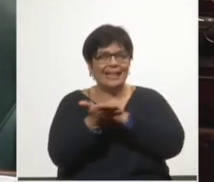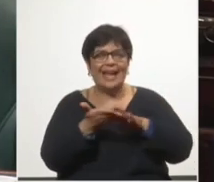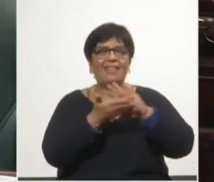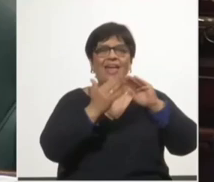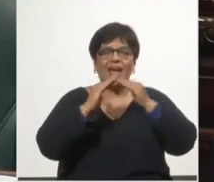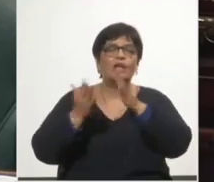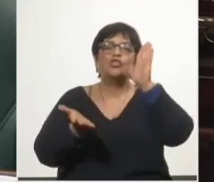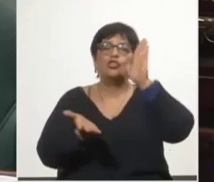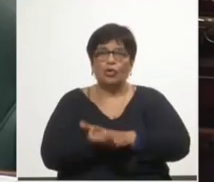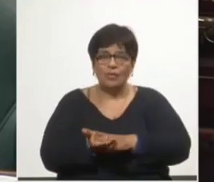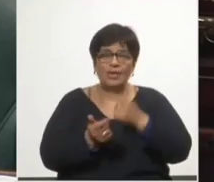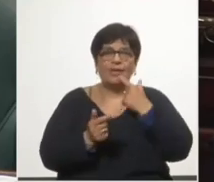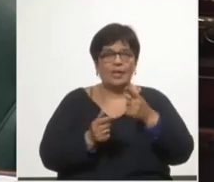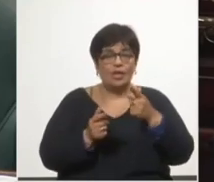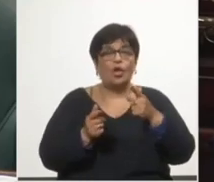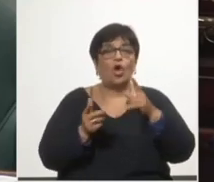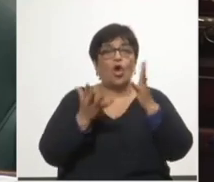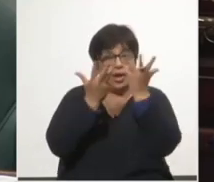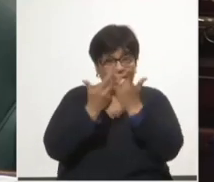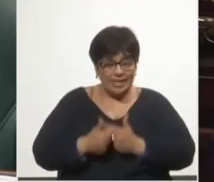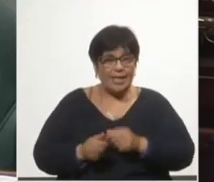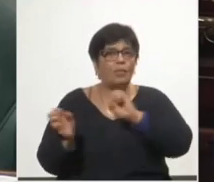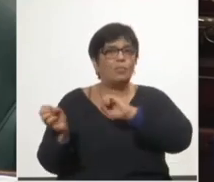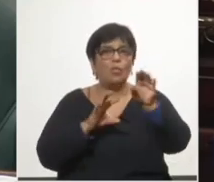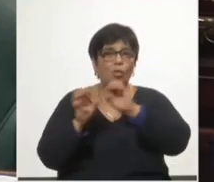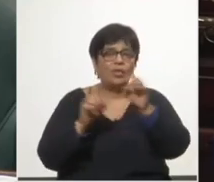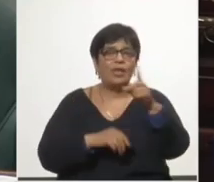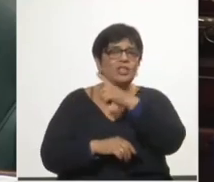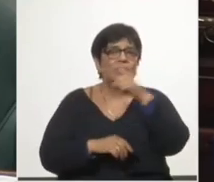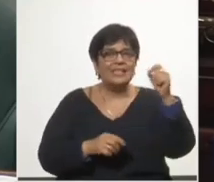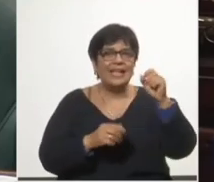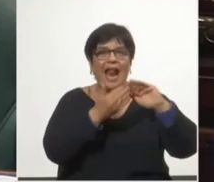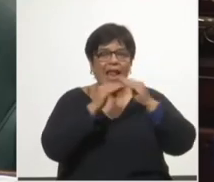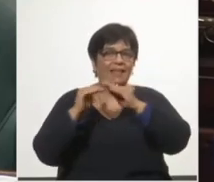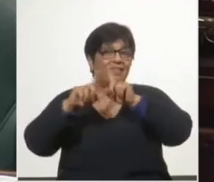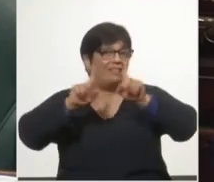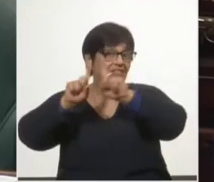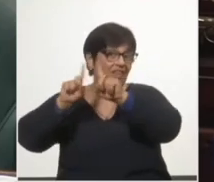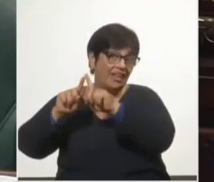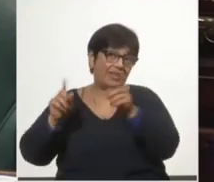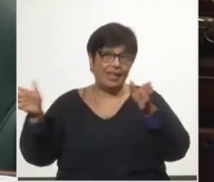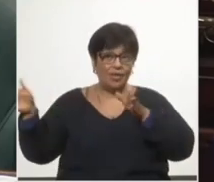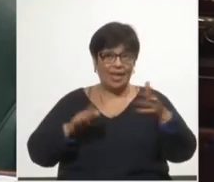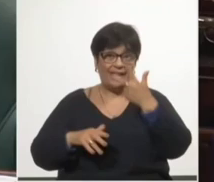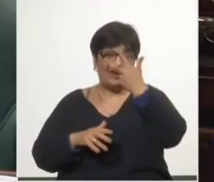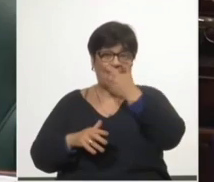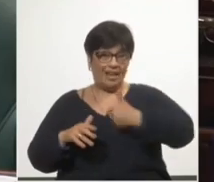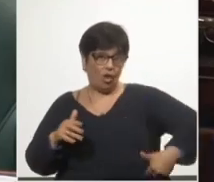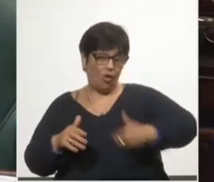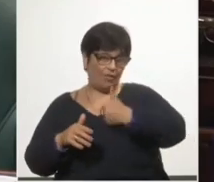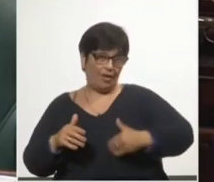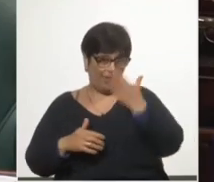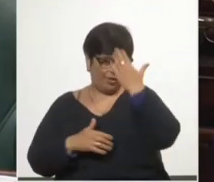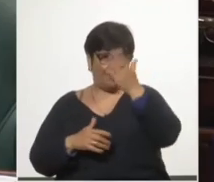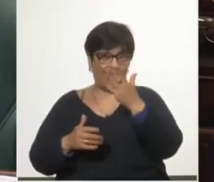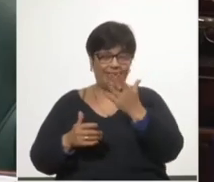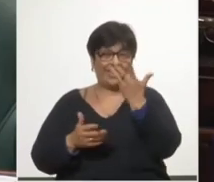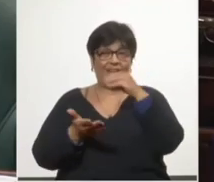reitero, se regularizaron o realojaron 100 asentamientos durante los gobiernos del frente, se